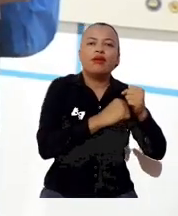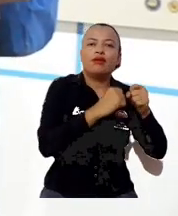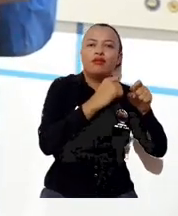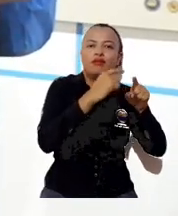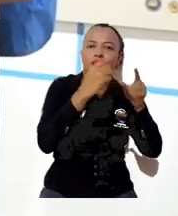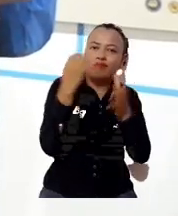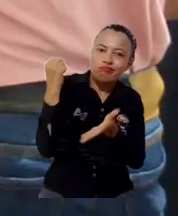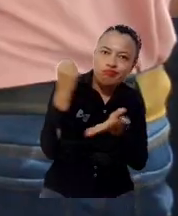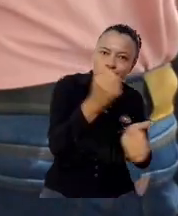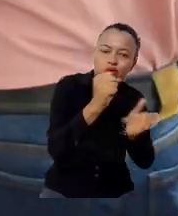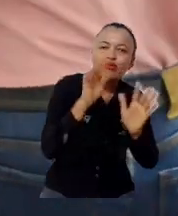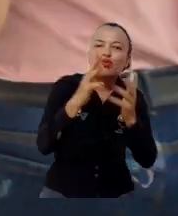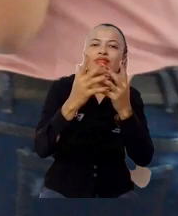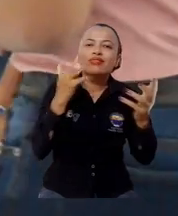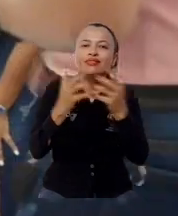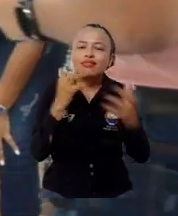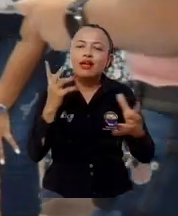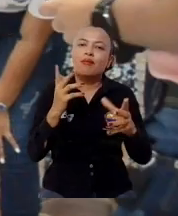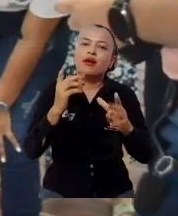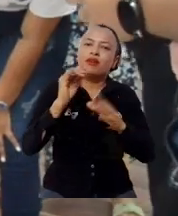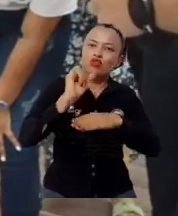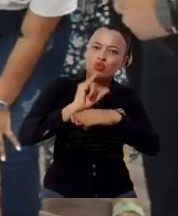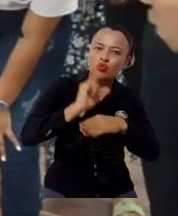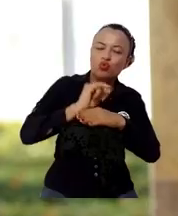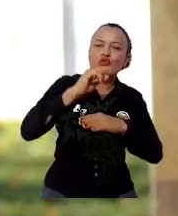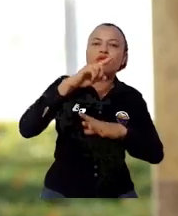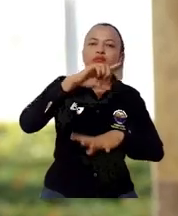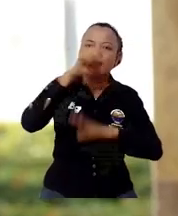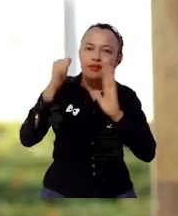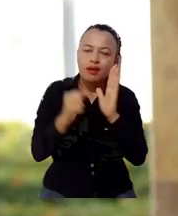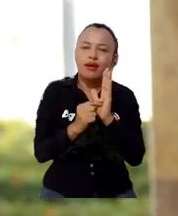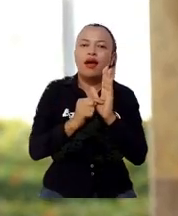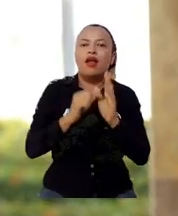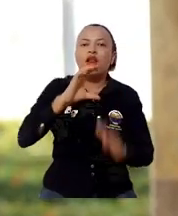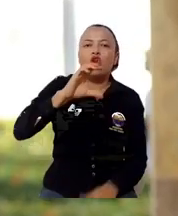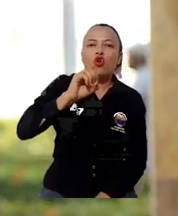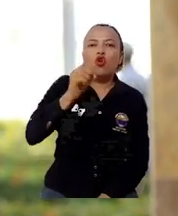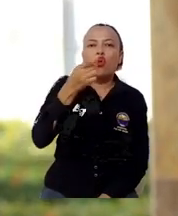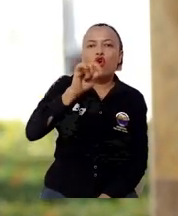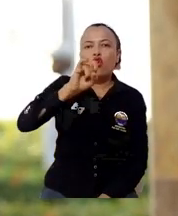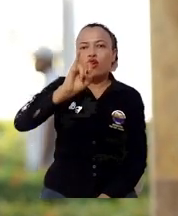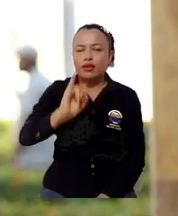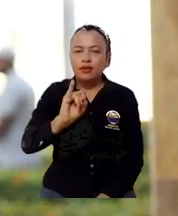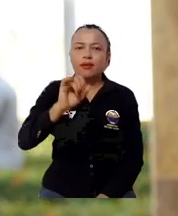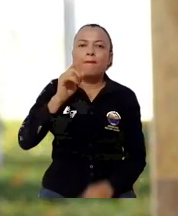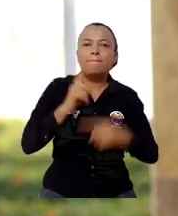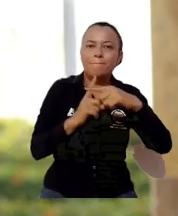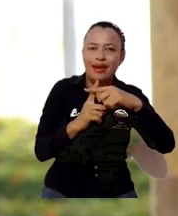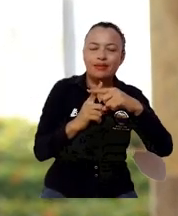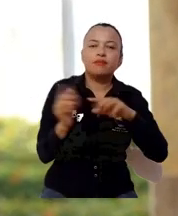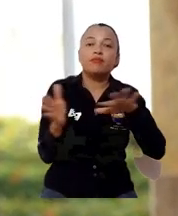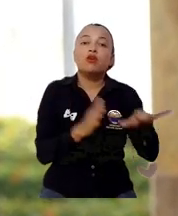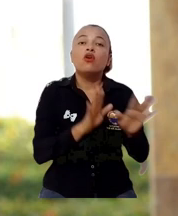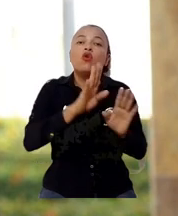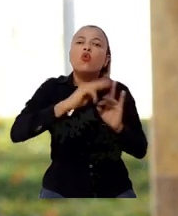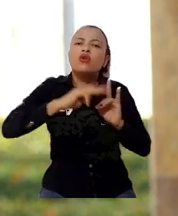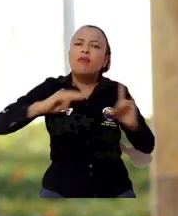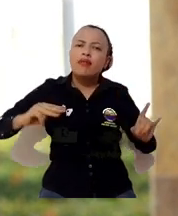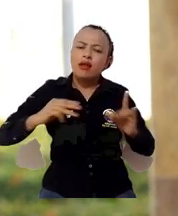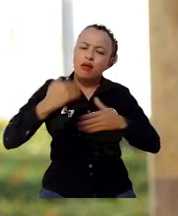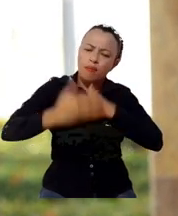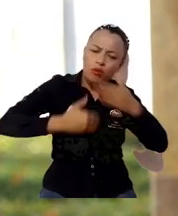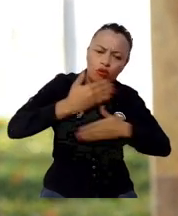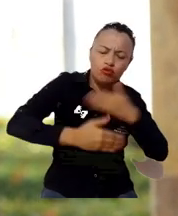el Sistema de Gestión Integral Institucional COGI+. En Unimagdalena está en un proceso de mejoramiento